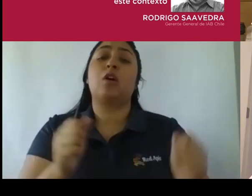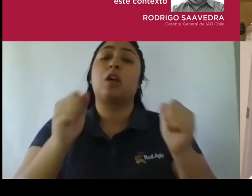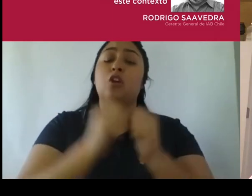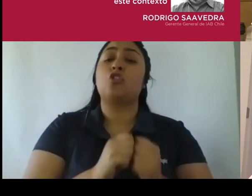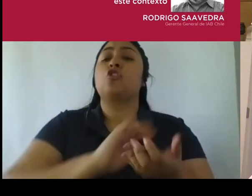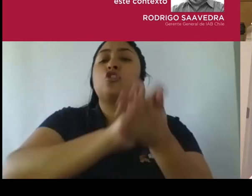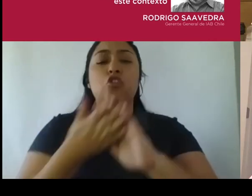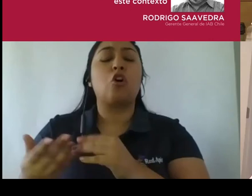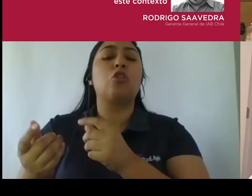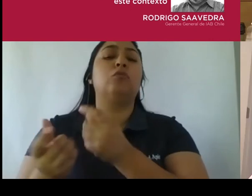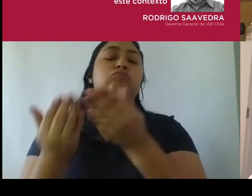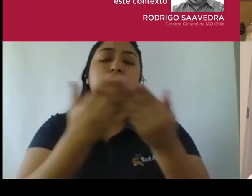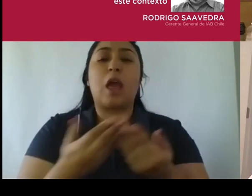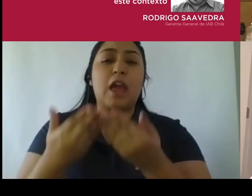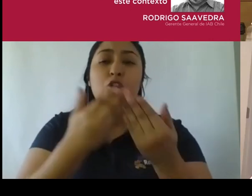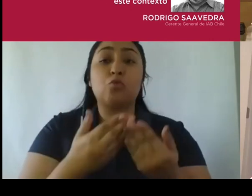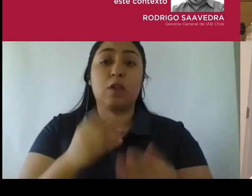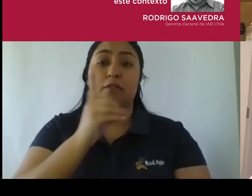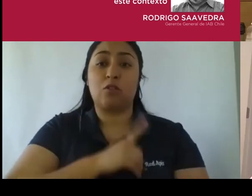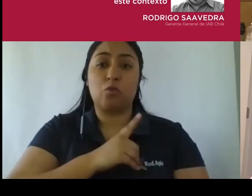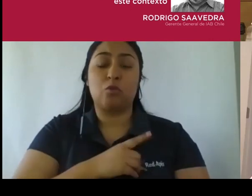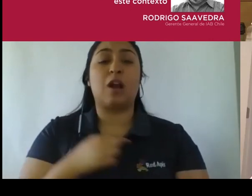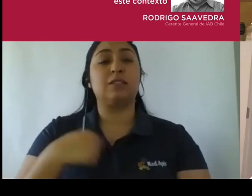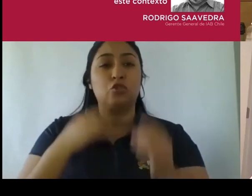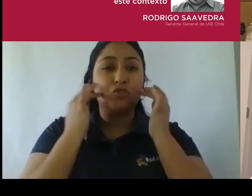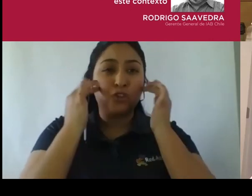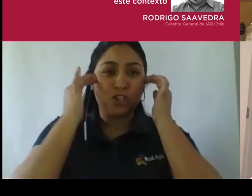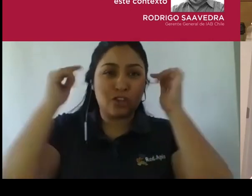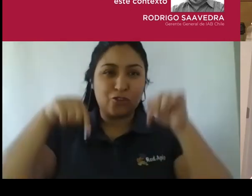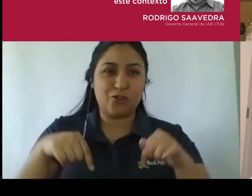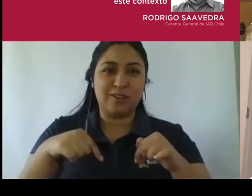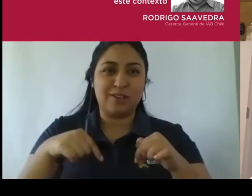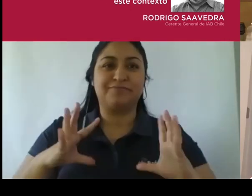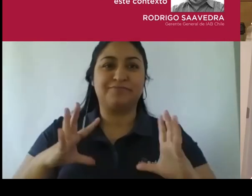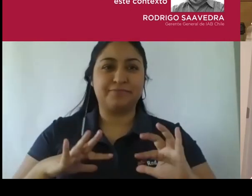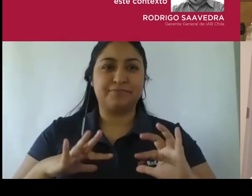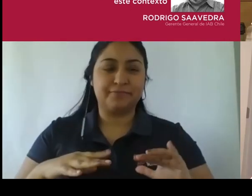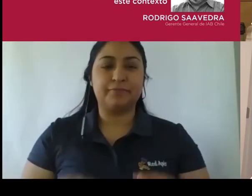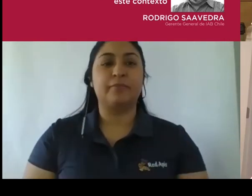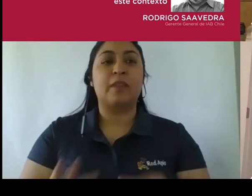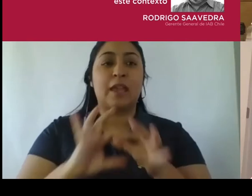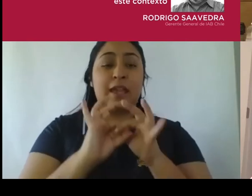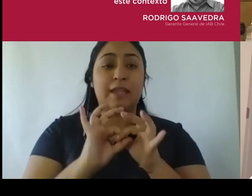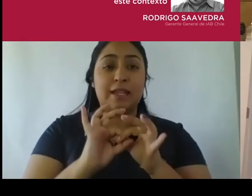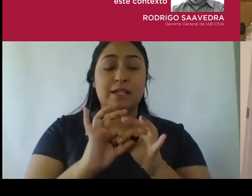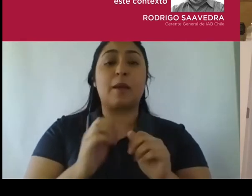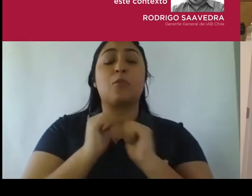de UOC. Así que estoy muy contento hoy día, muy feliz. Muchas gracias por acompañarnos, por aceptar nuestra invitación.